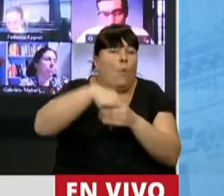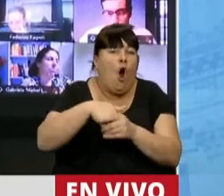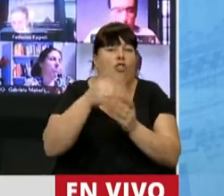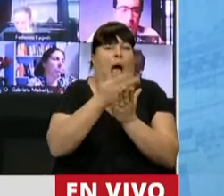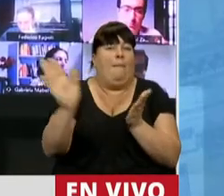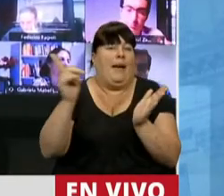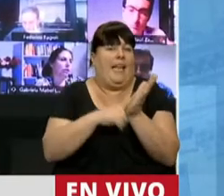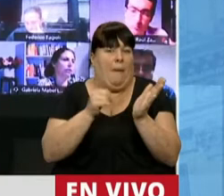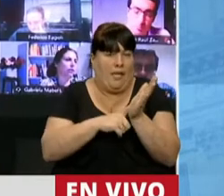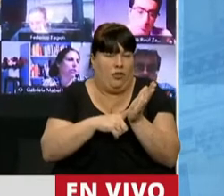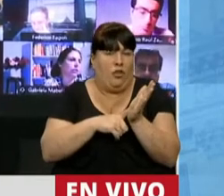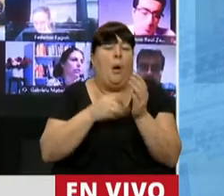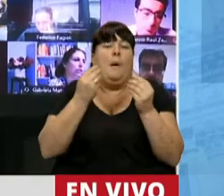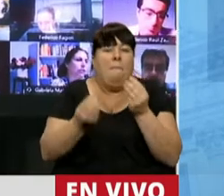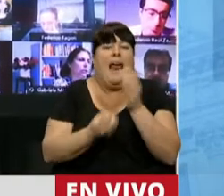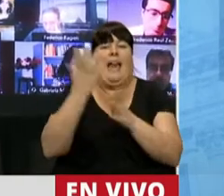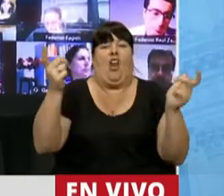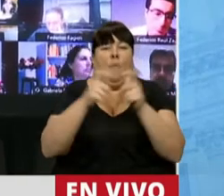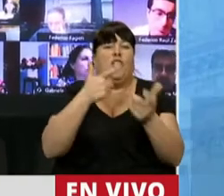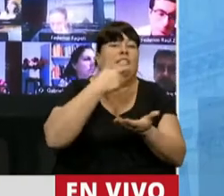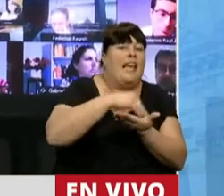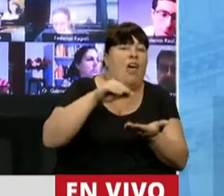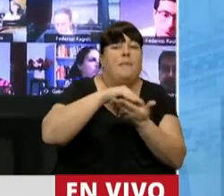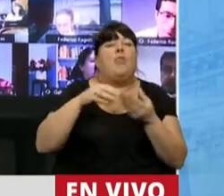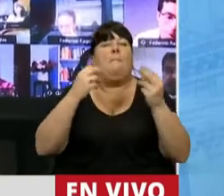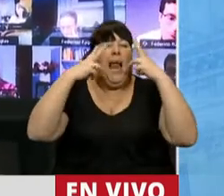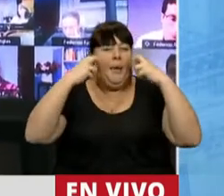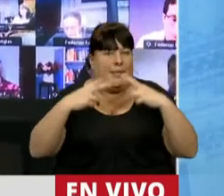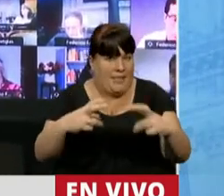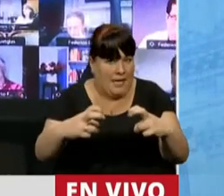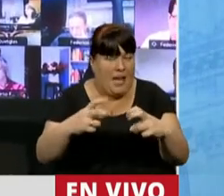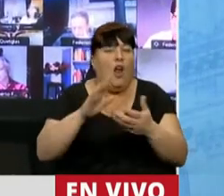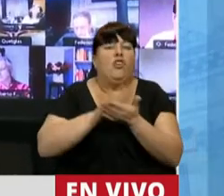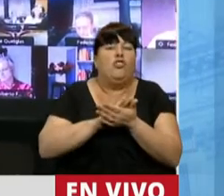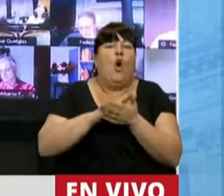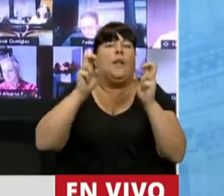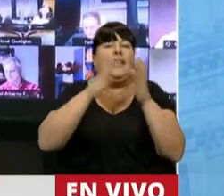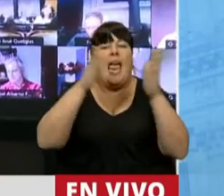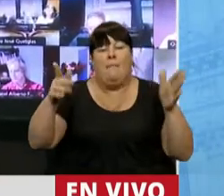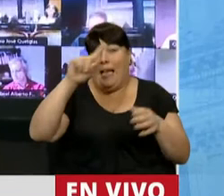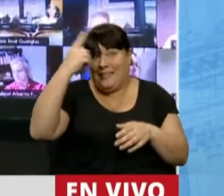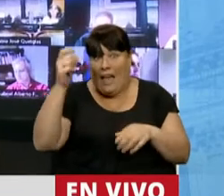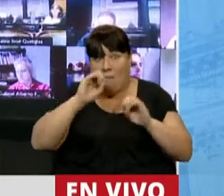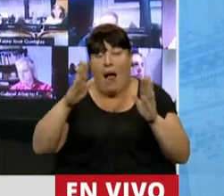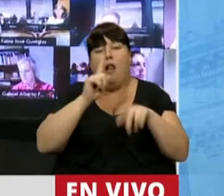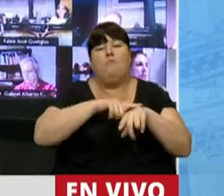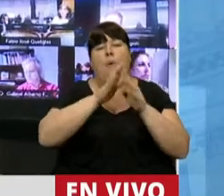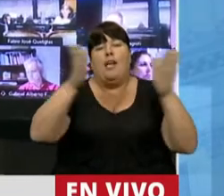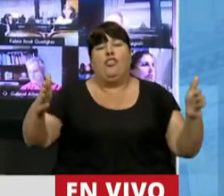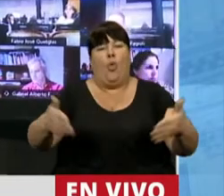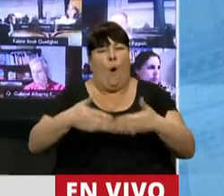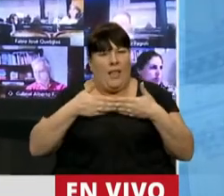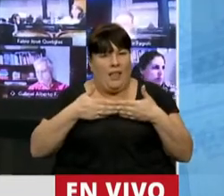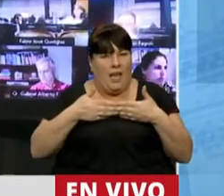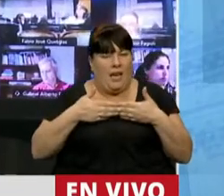apartamiento para crear la Comisión Bicameral de Investigación de los delitos cometidos por el Estado durante la cuarentena.